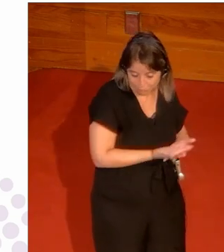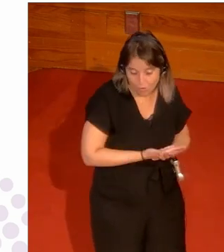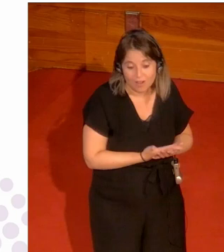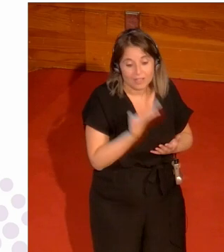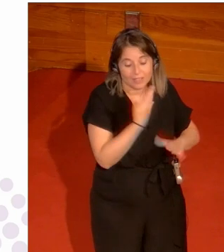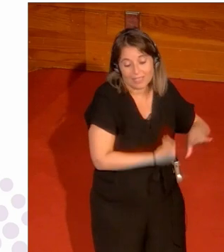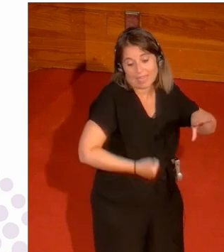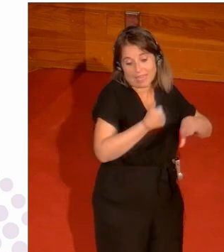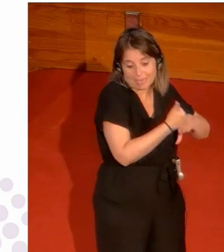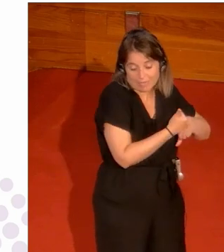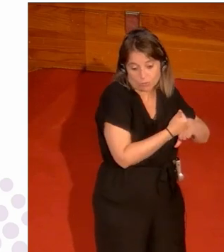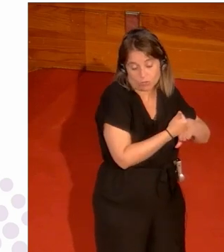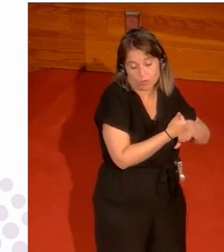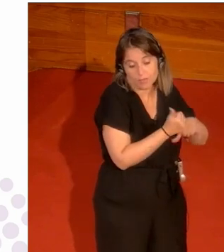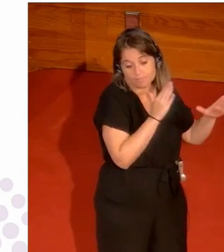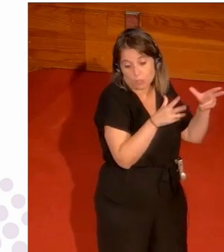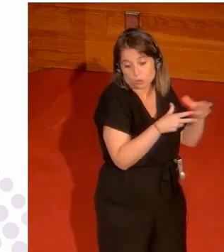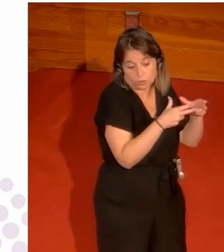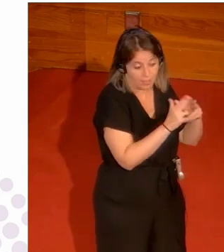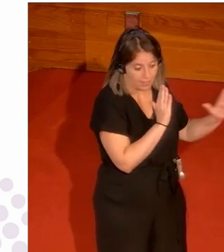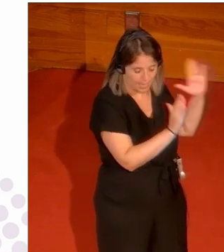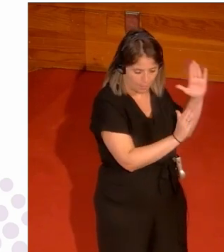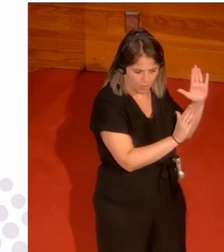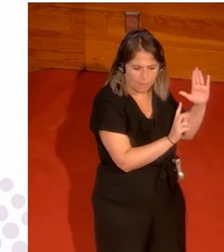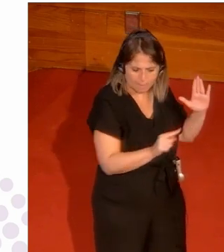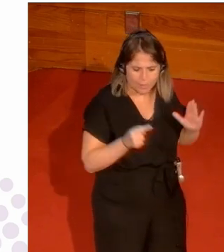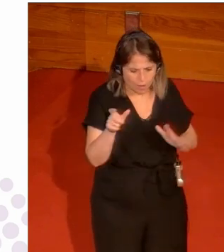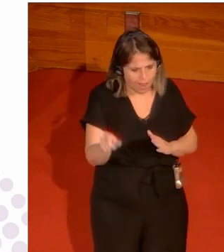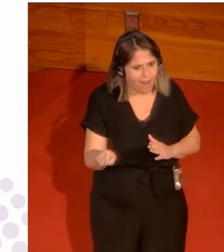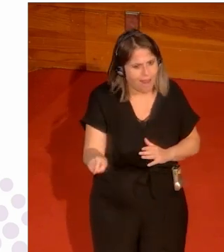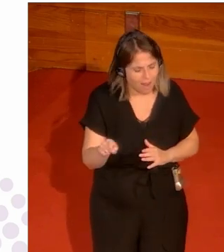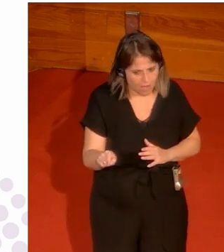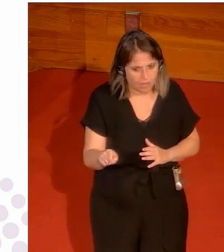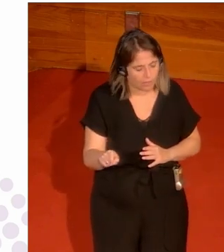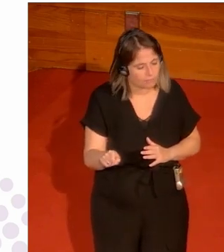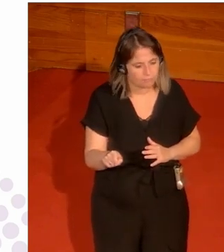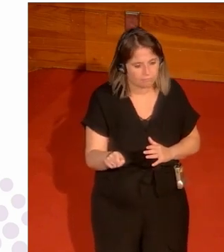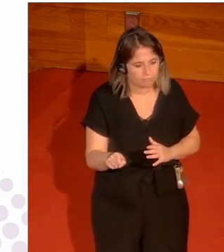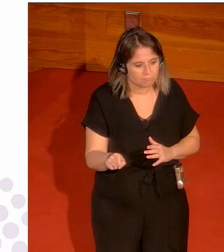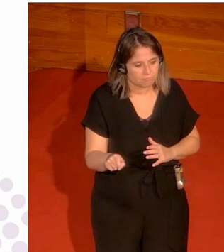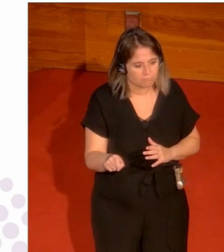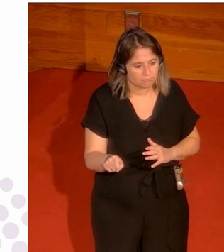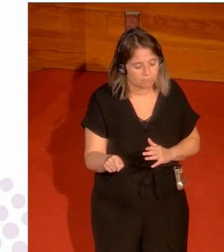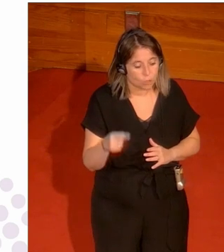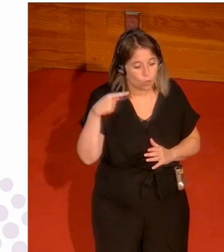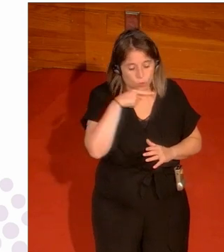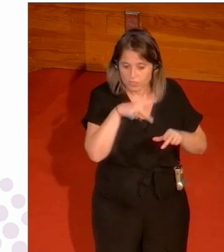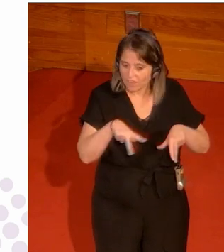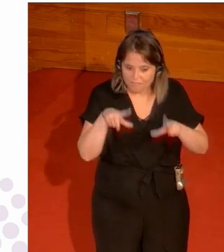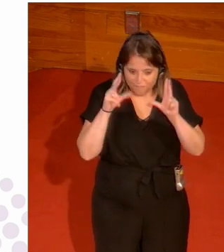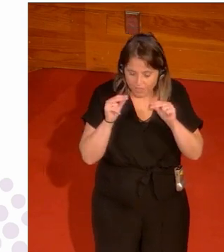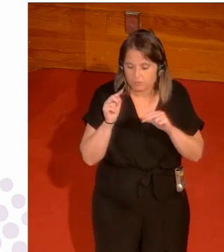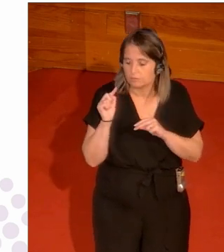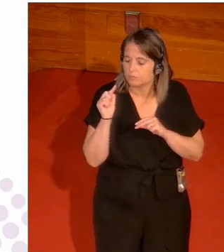tuvo algún cargo lo tuvo dentro de lo que era la sociedad de ese momento pero él evidentemente terminó de embajador en Rusia y ahí